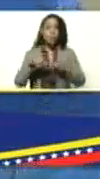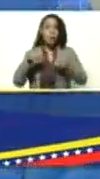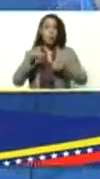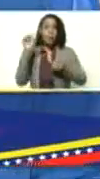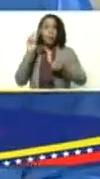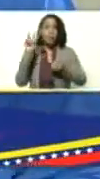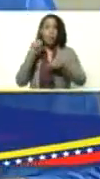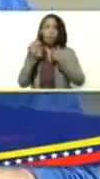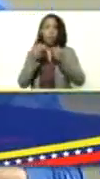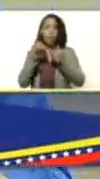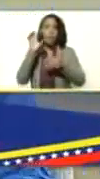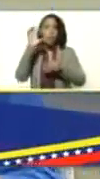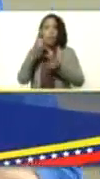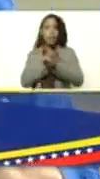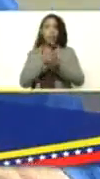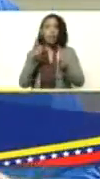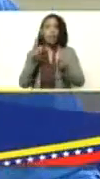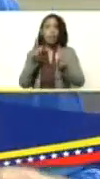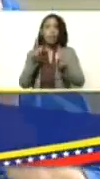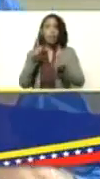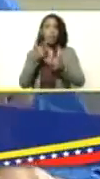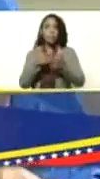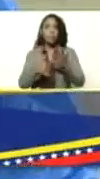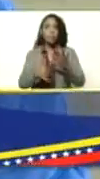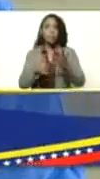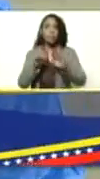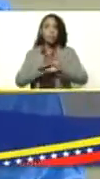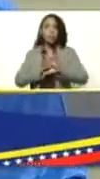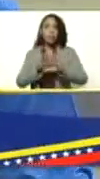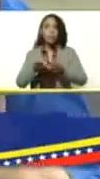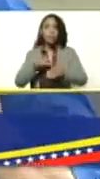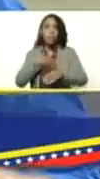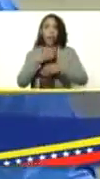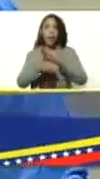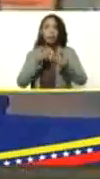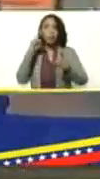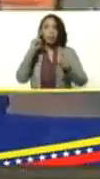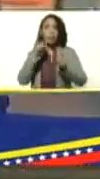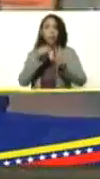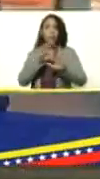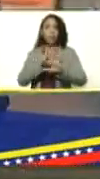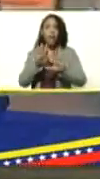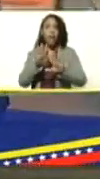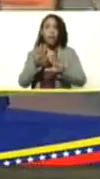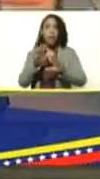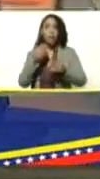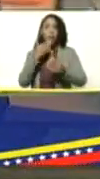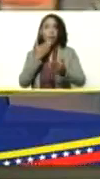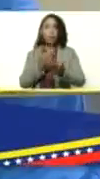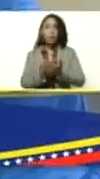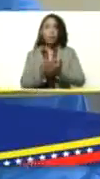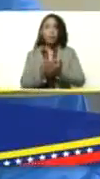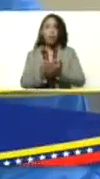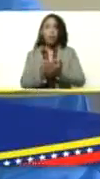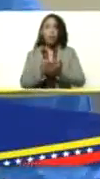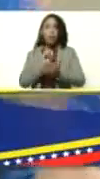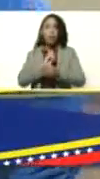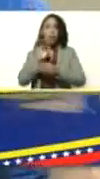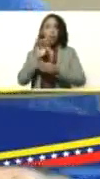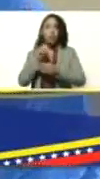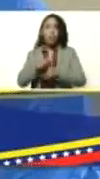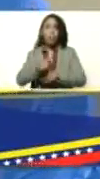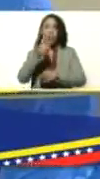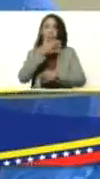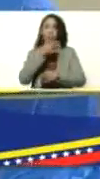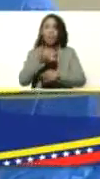como país libre y aftoso así que ya pueden usar grandes objetivos para que nos permita exportar con mayor facilidad